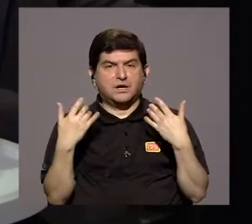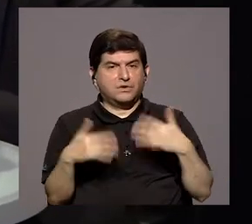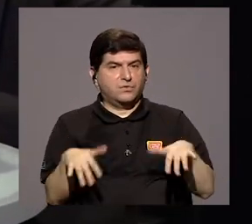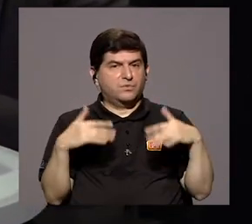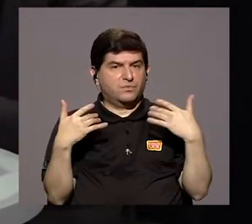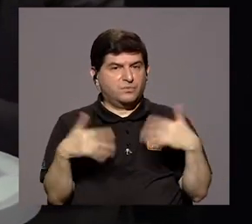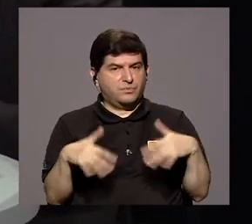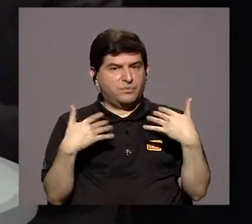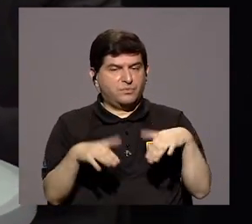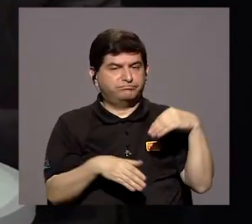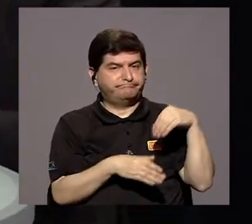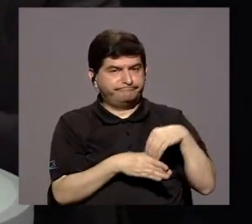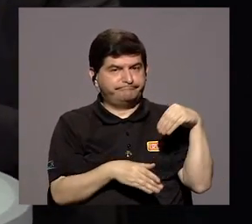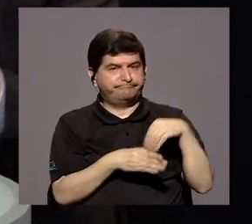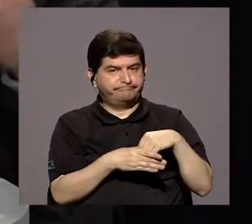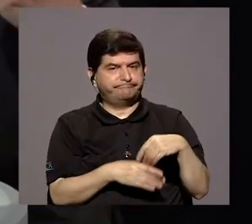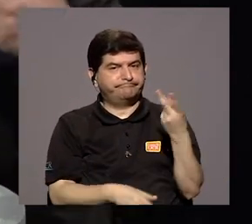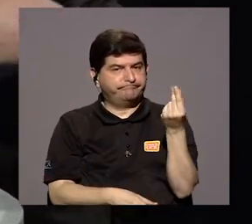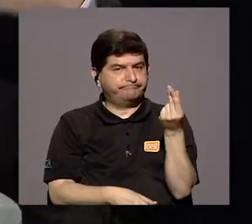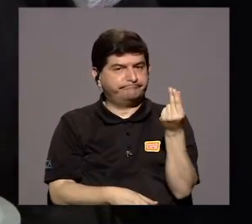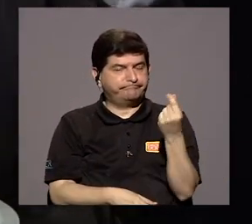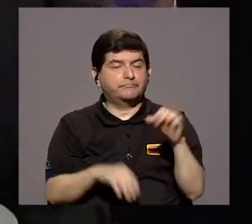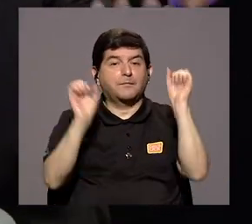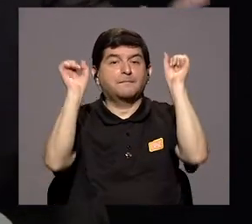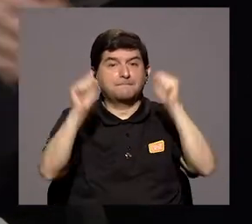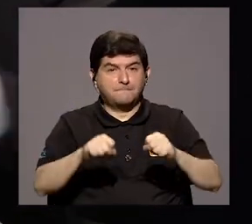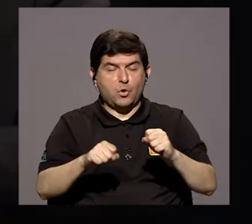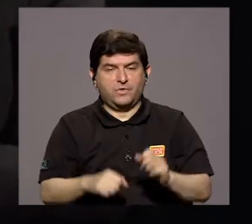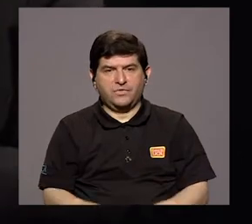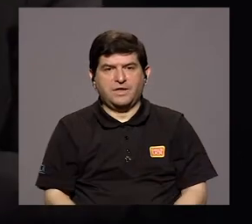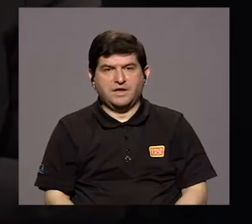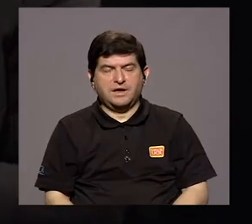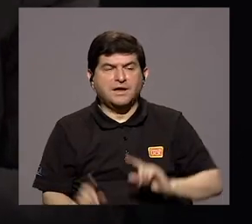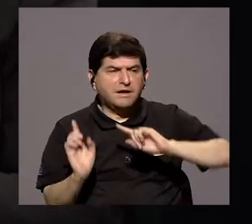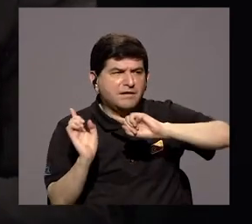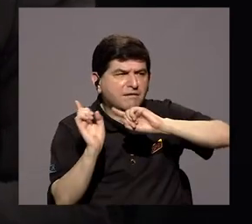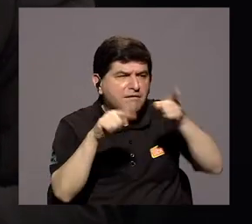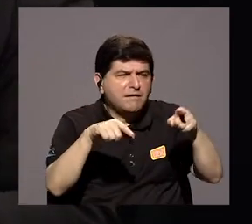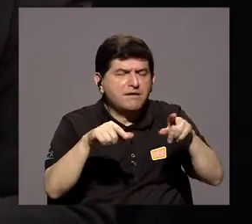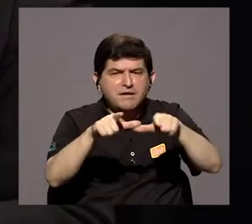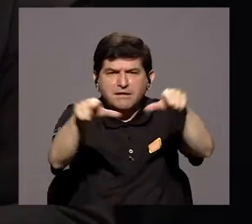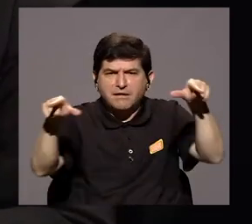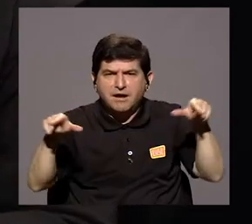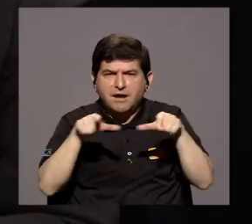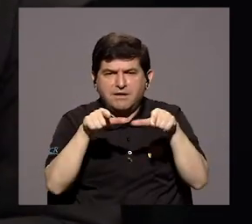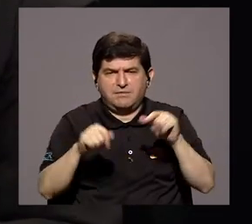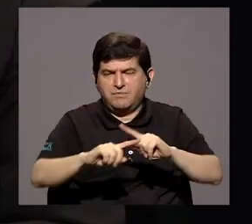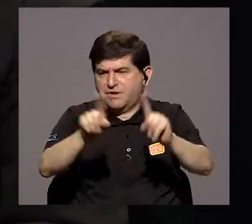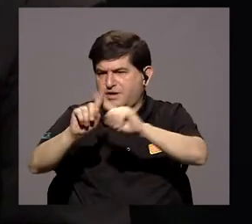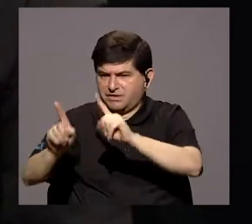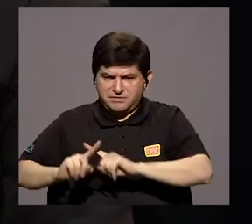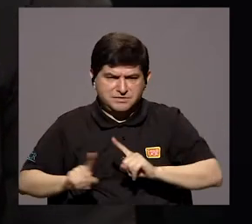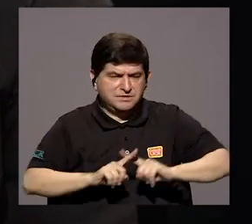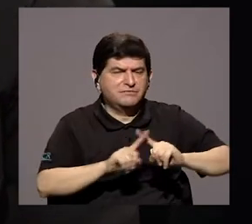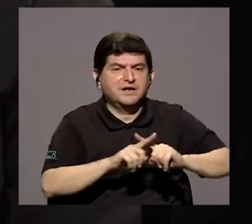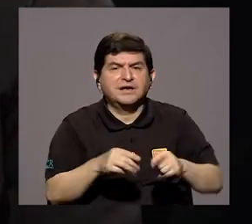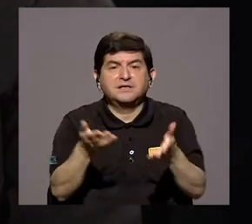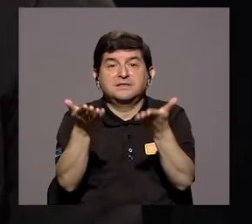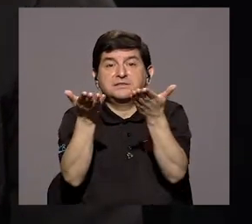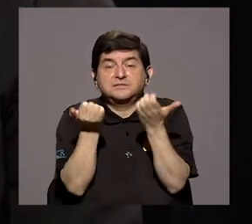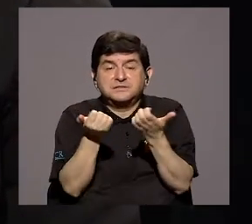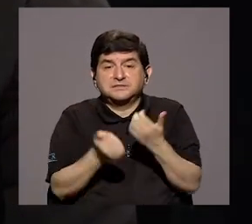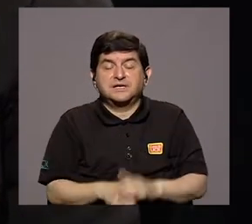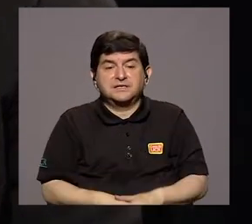inversión y de recursos para llegar a los sectores de las regiones que quieran estalizar